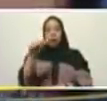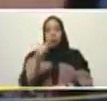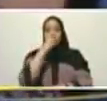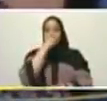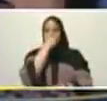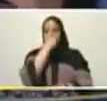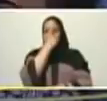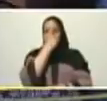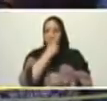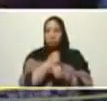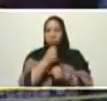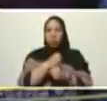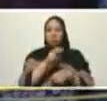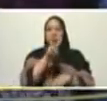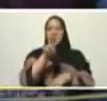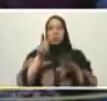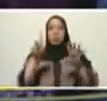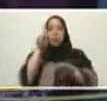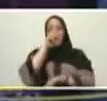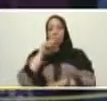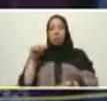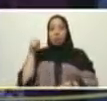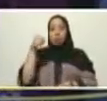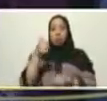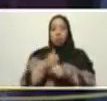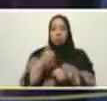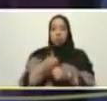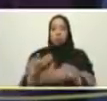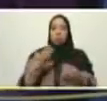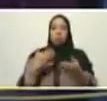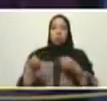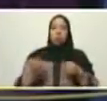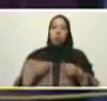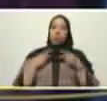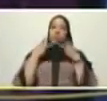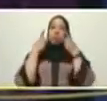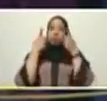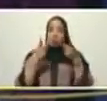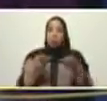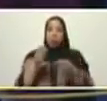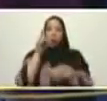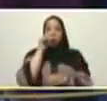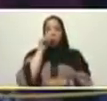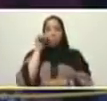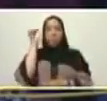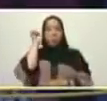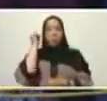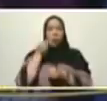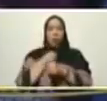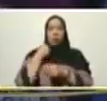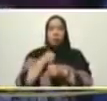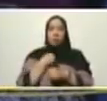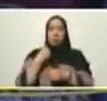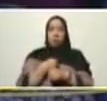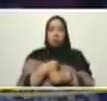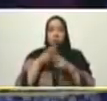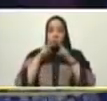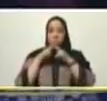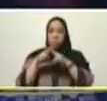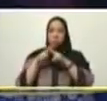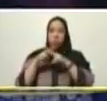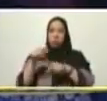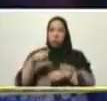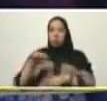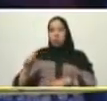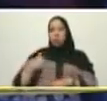tengo 26 años de servicio hoy soy vocera de nuestros compañeros y compañeras que estamos recibiendo este